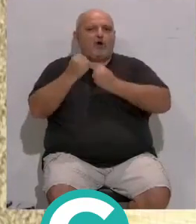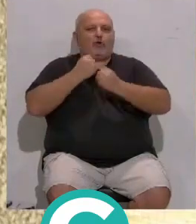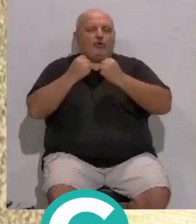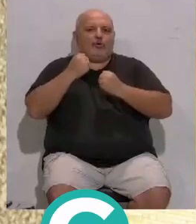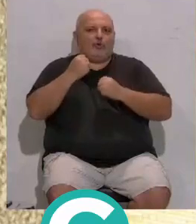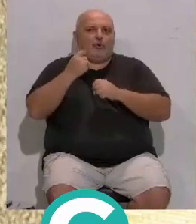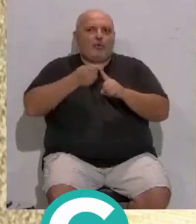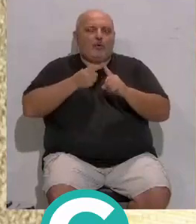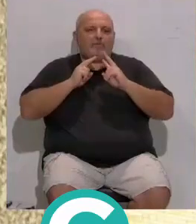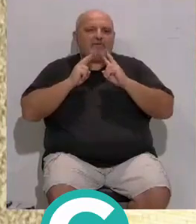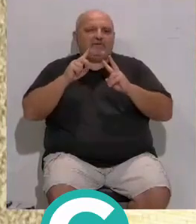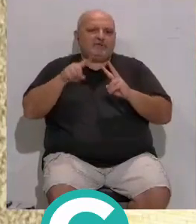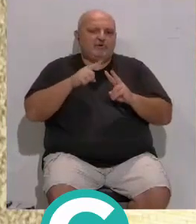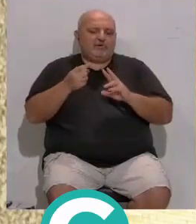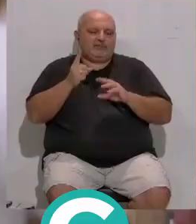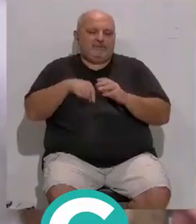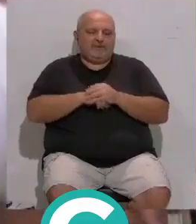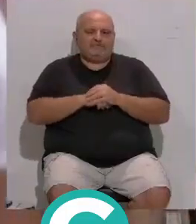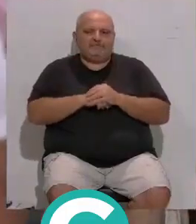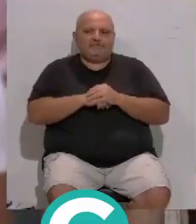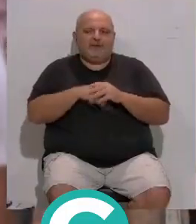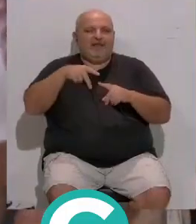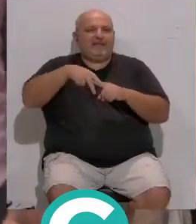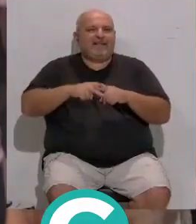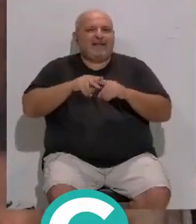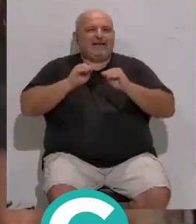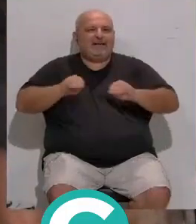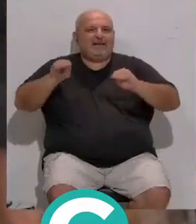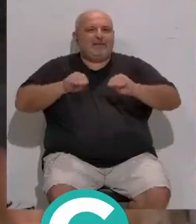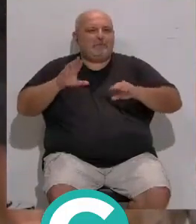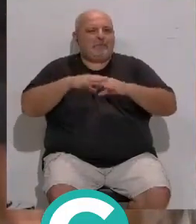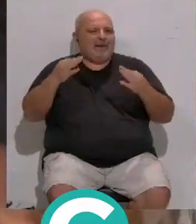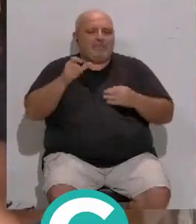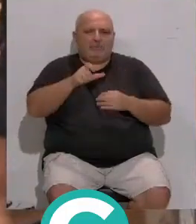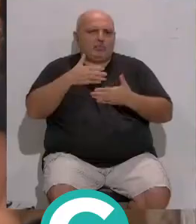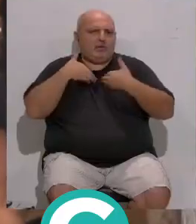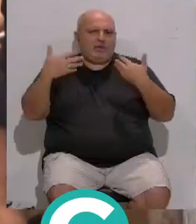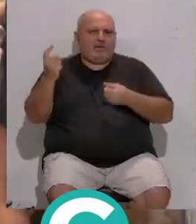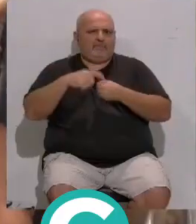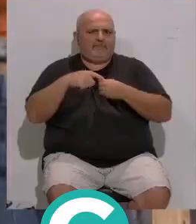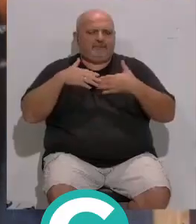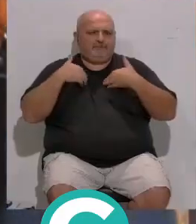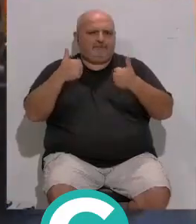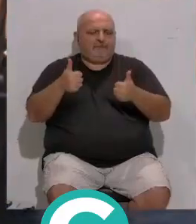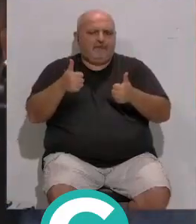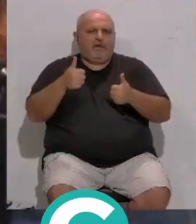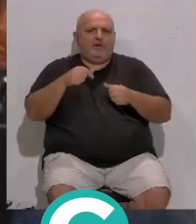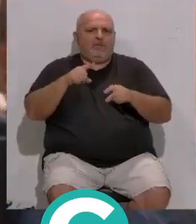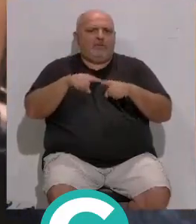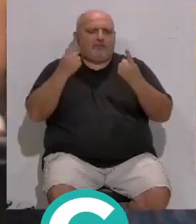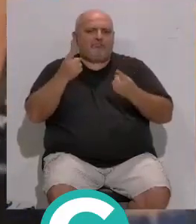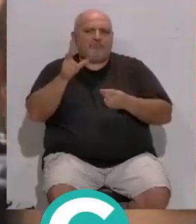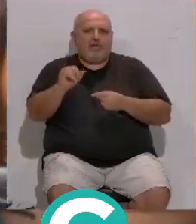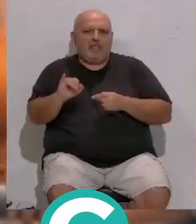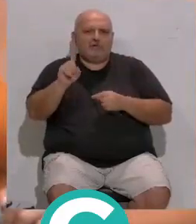qué medida nos va a beneficiar... ...y vamos a ahorrar también. Los talleres están abiertos a toda la ciudadanía... ...independientemente o no... ...de